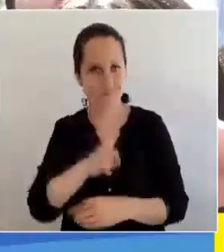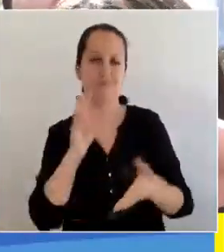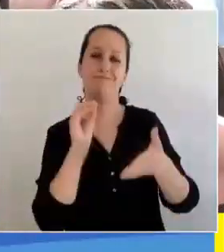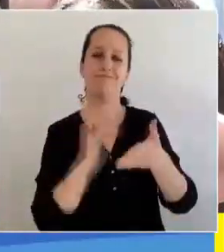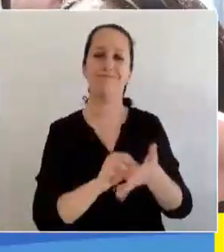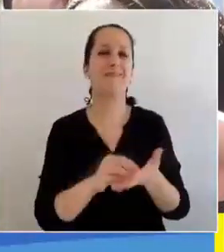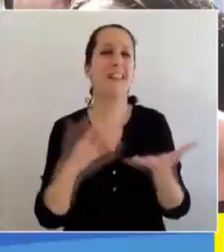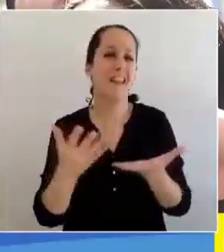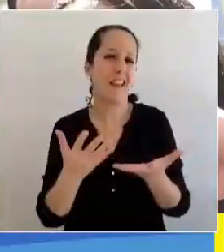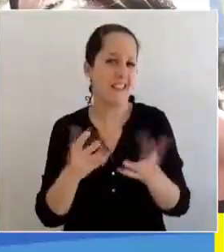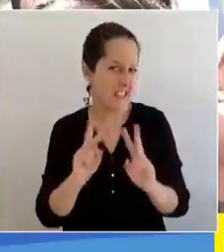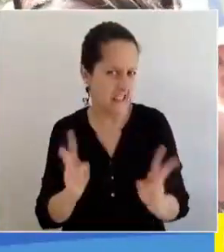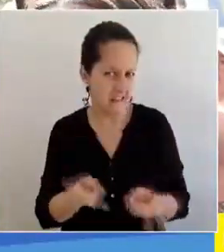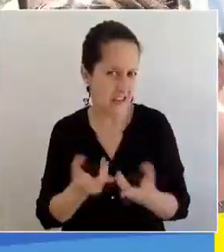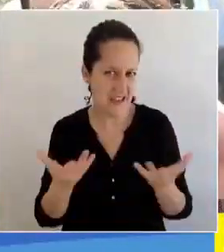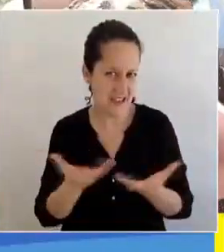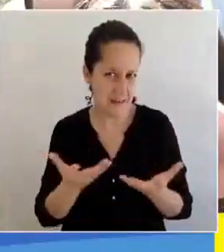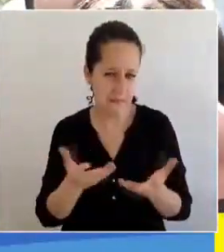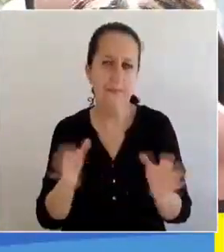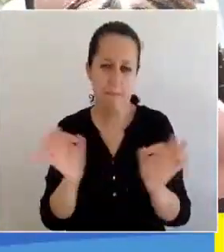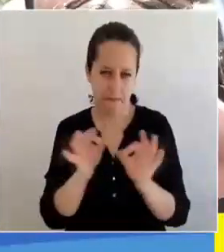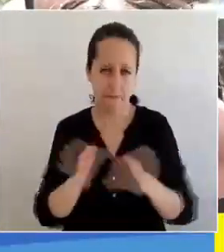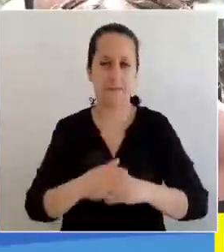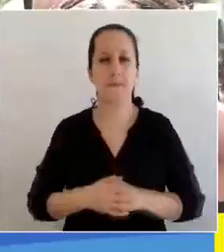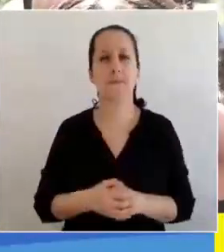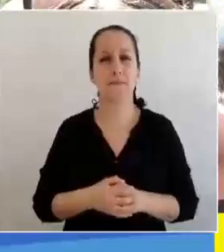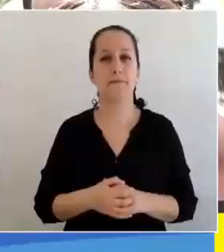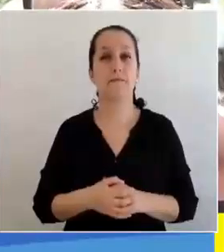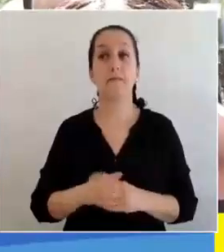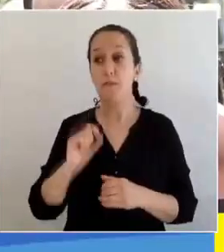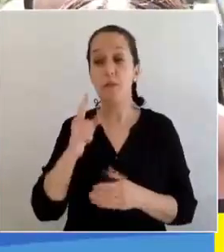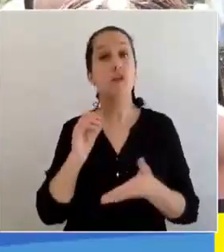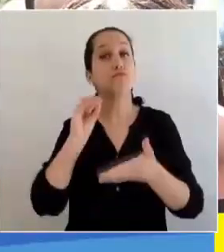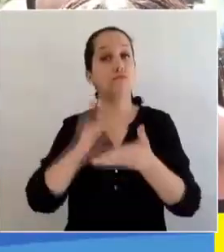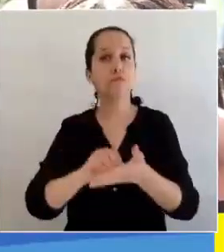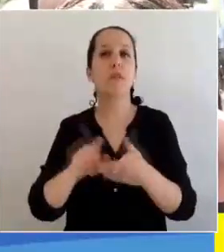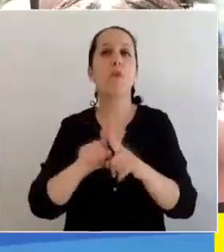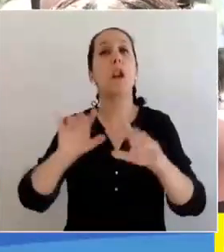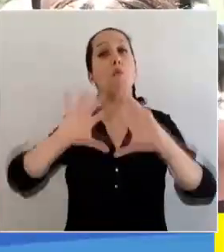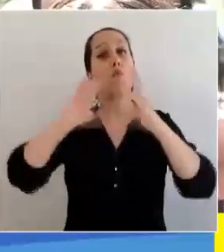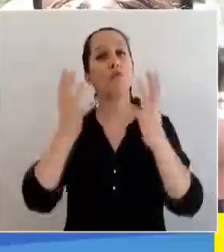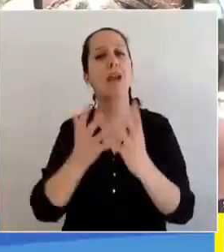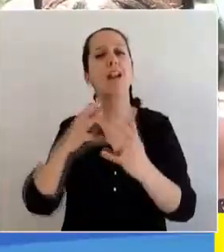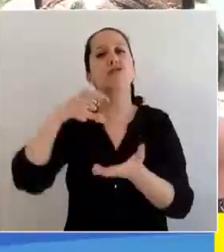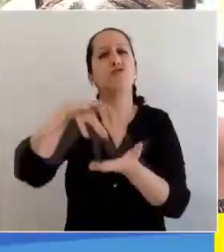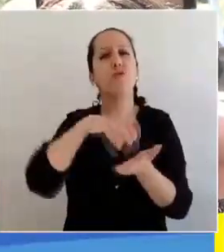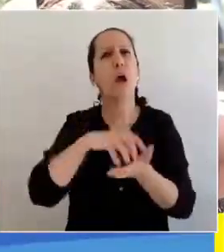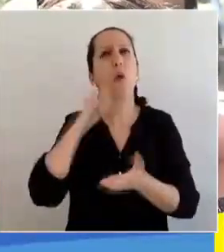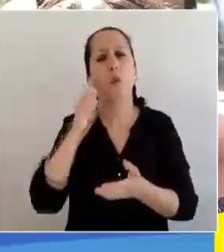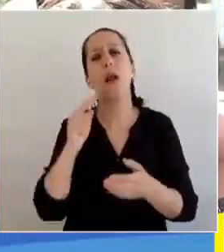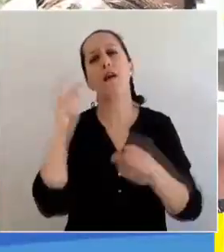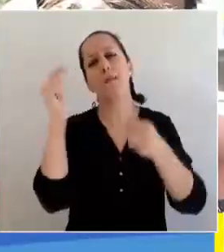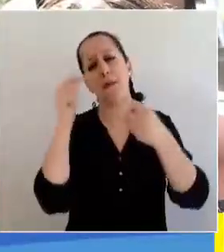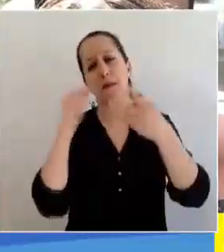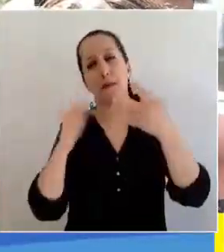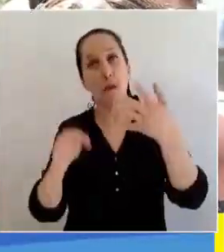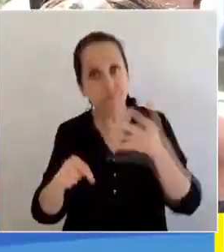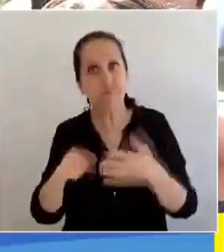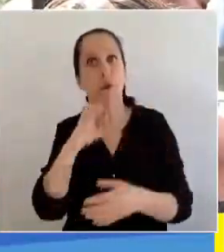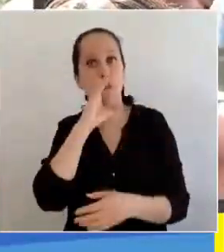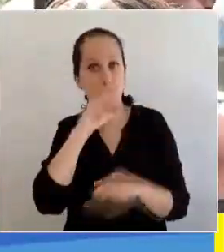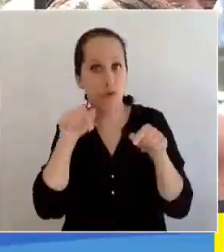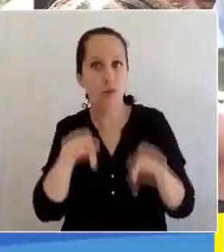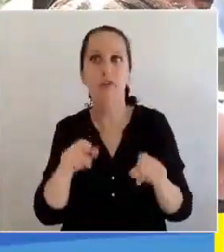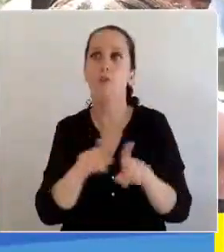reconocimiento. ¿Esto qué significa? Primero, que estamos dentro de un circuito mundial de ciudades vinculadas